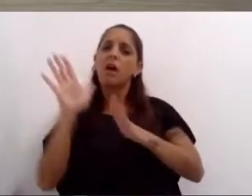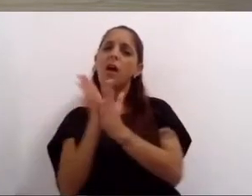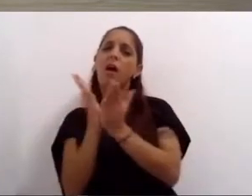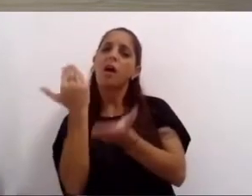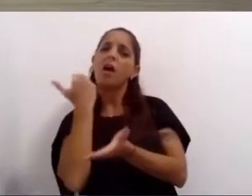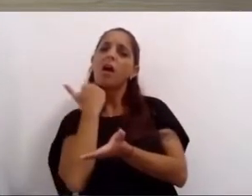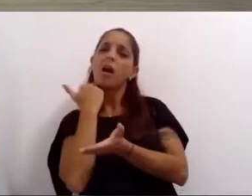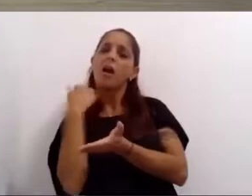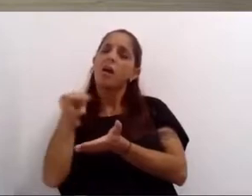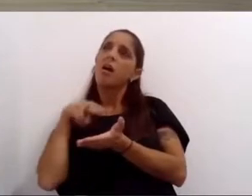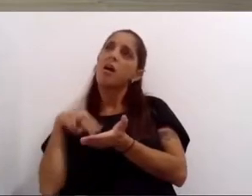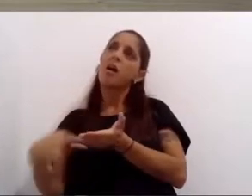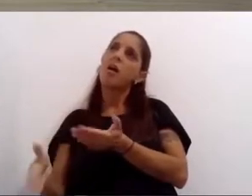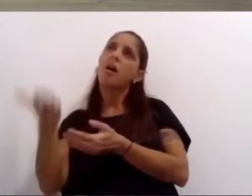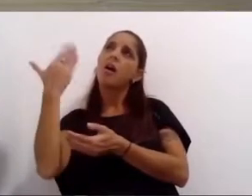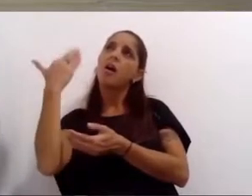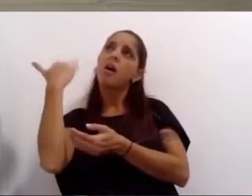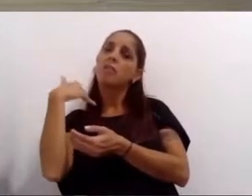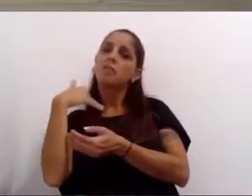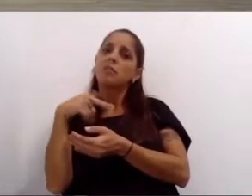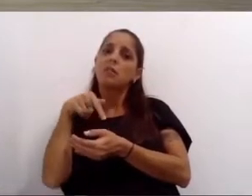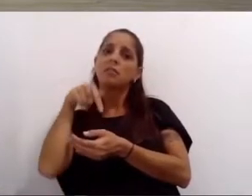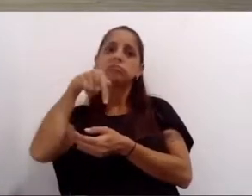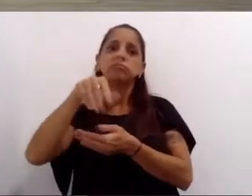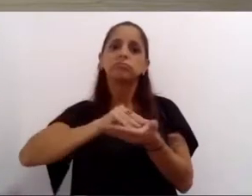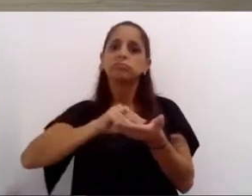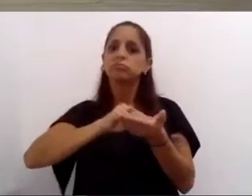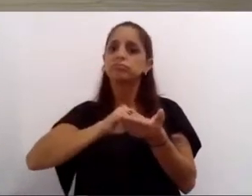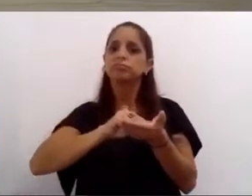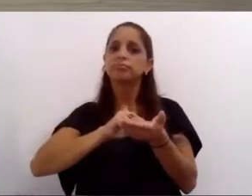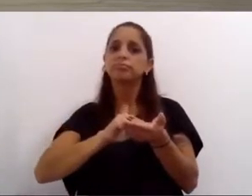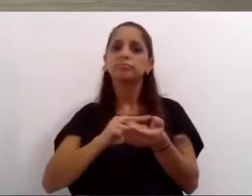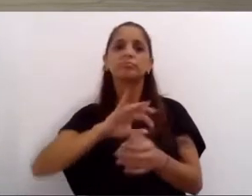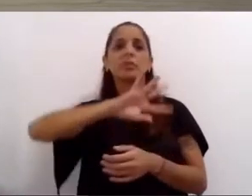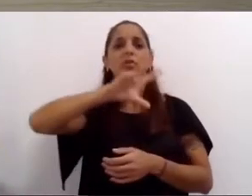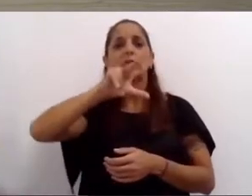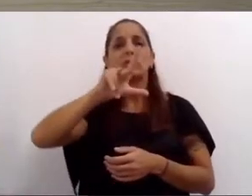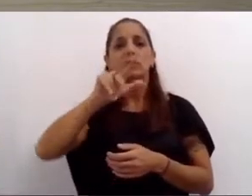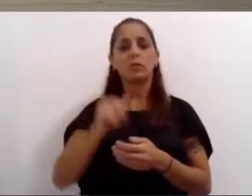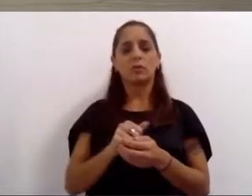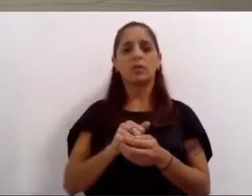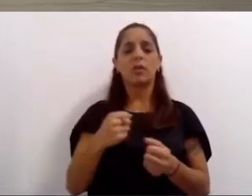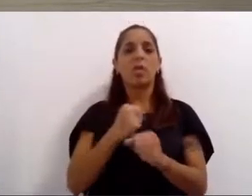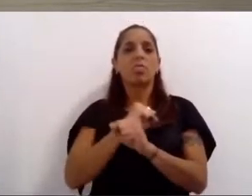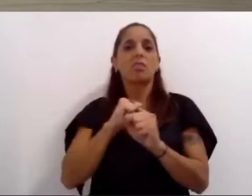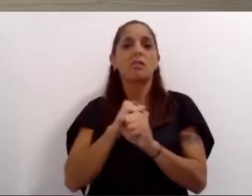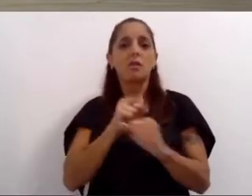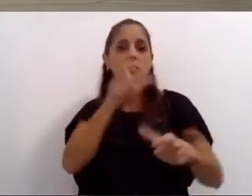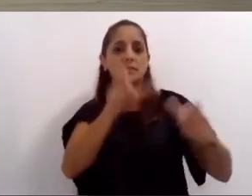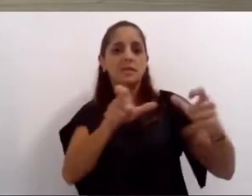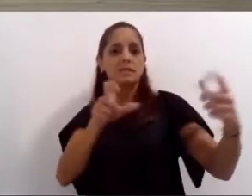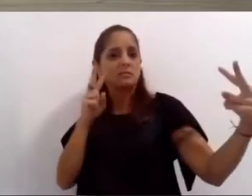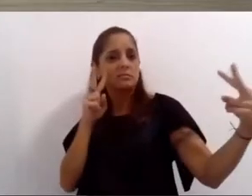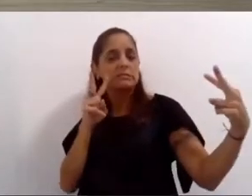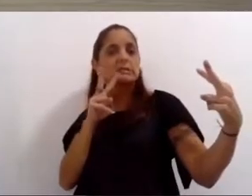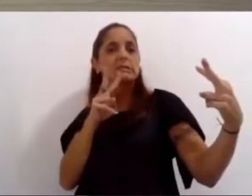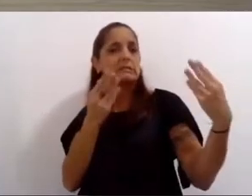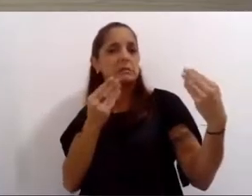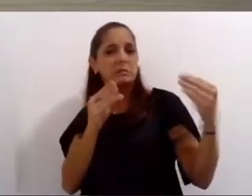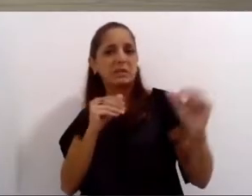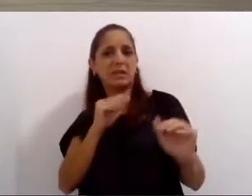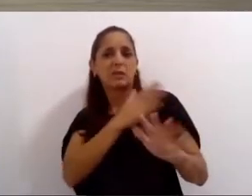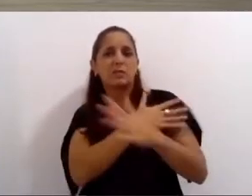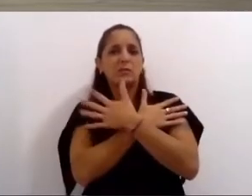historia o en alguna novela distópica. De un día para otro, tuvimos miedo de vernos, de tocarnos, de darnos un